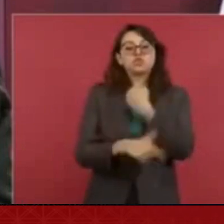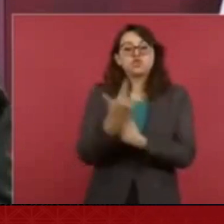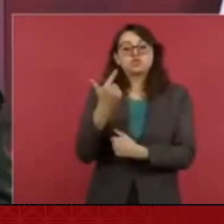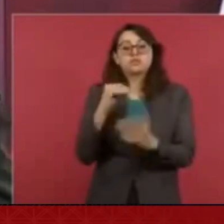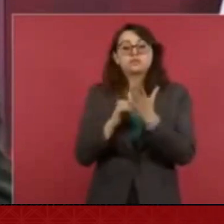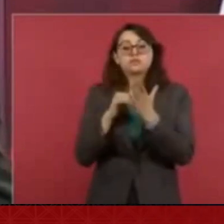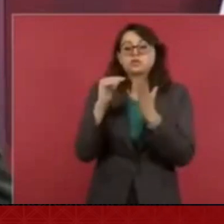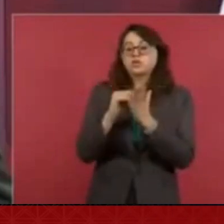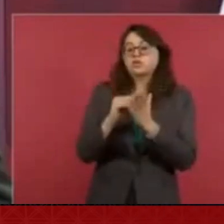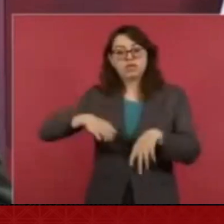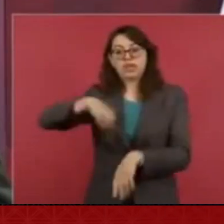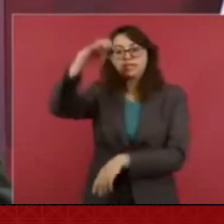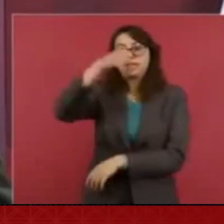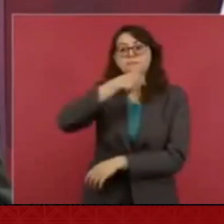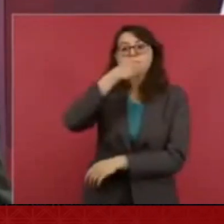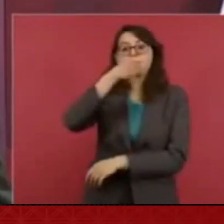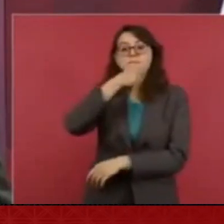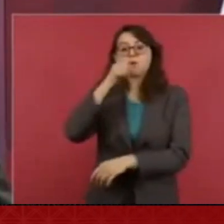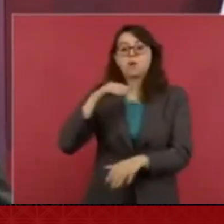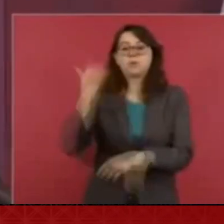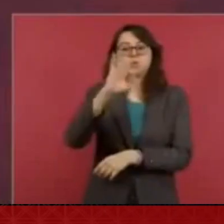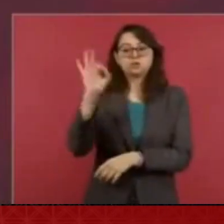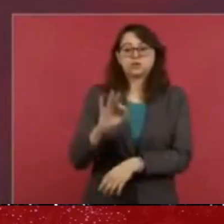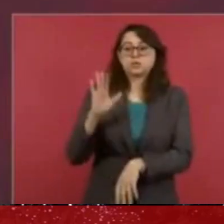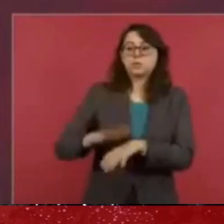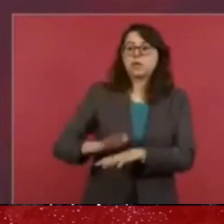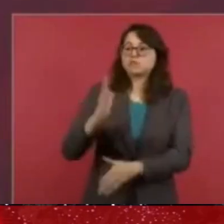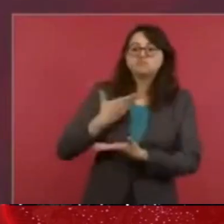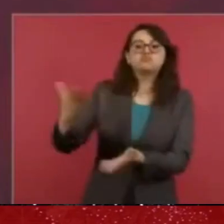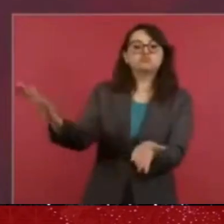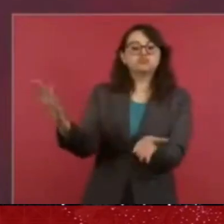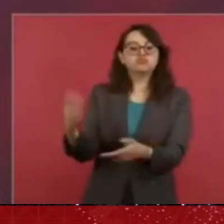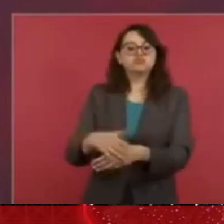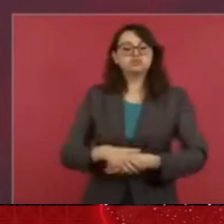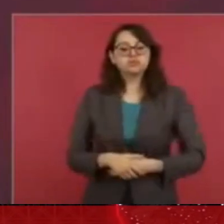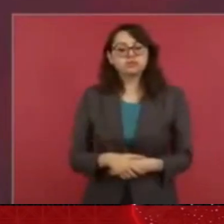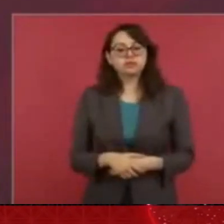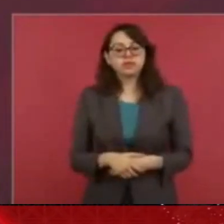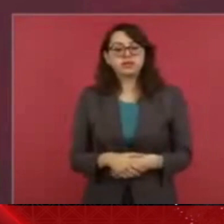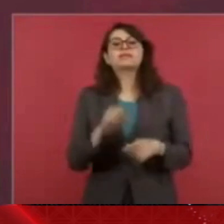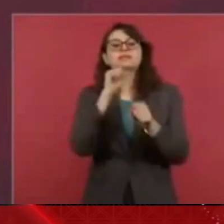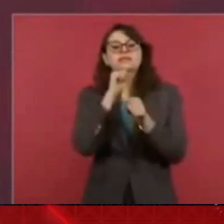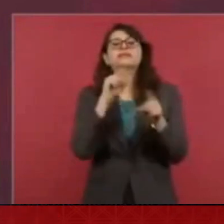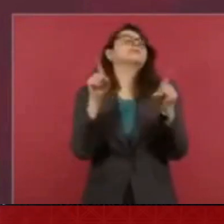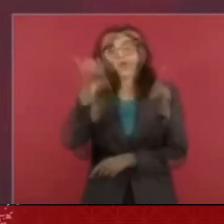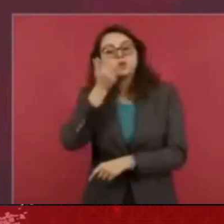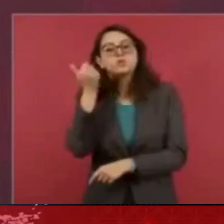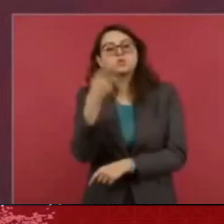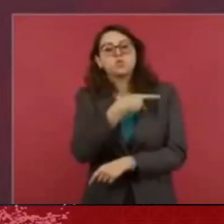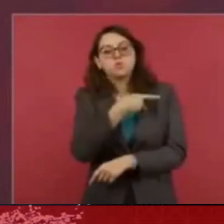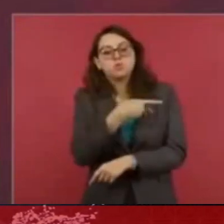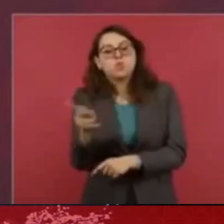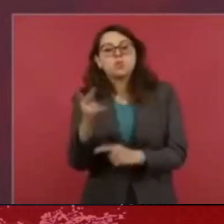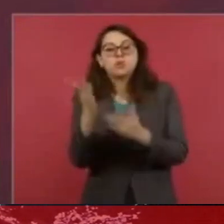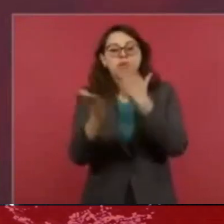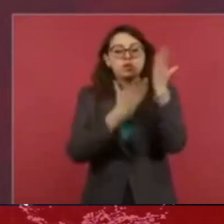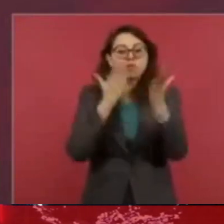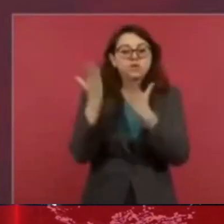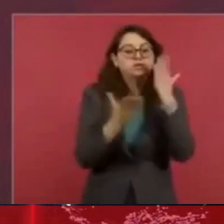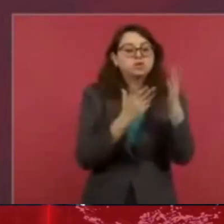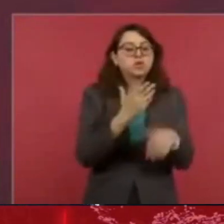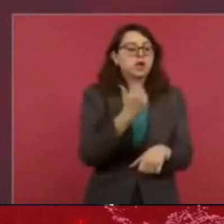aumento del 25 por ciento. A partir de enero también se van a aumentar las becas para educación